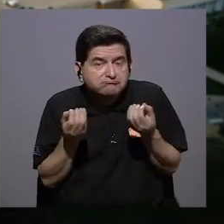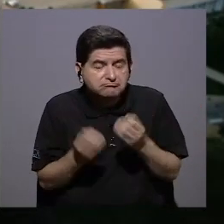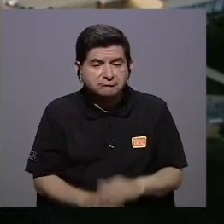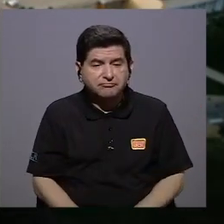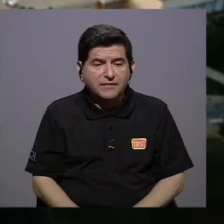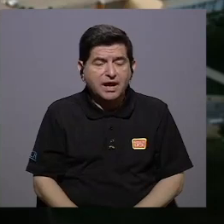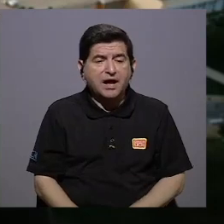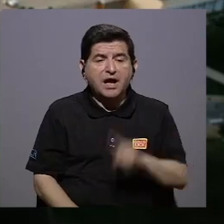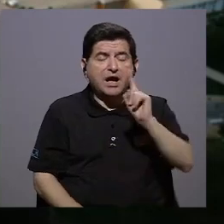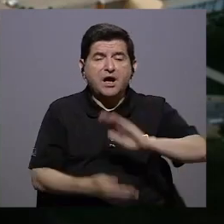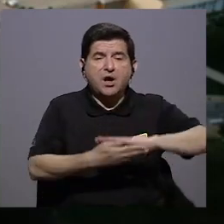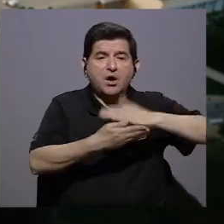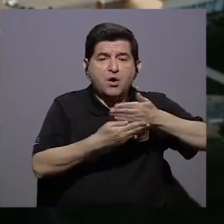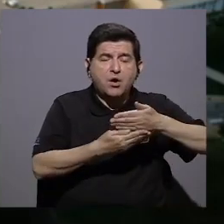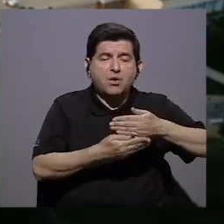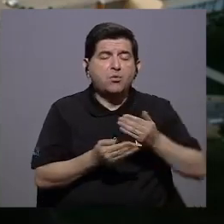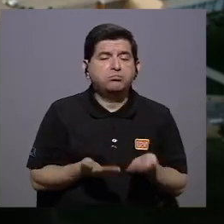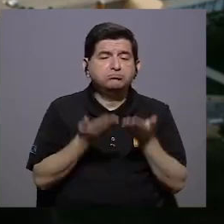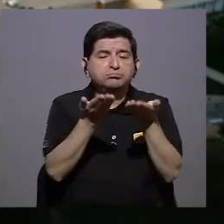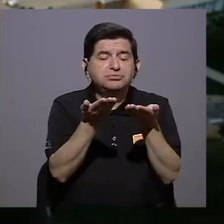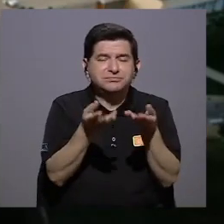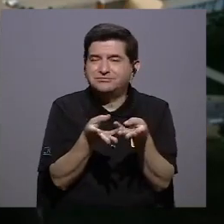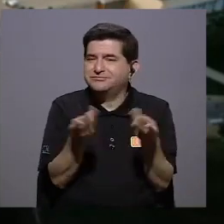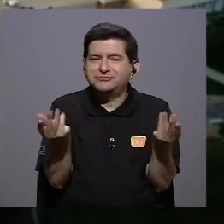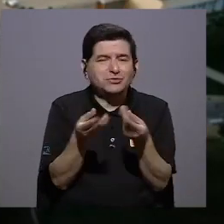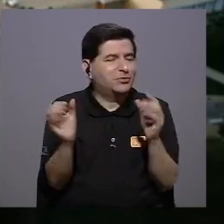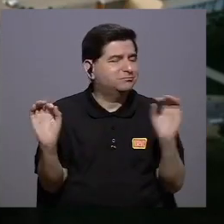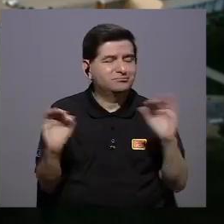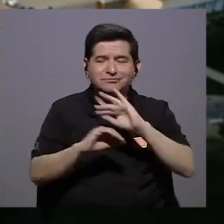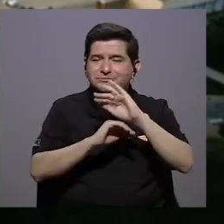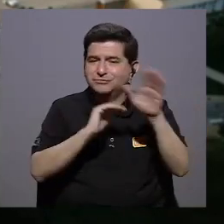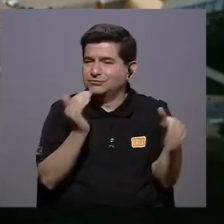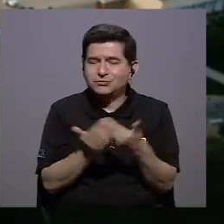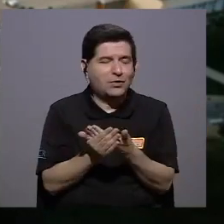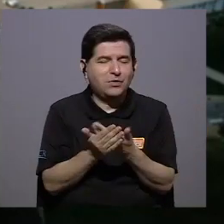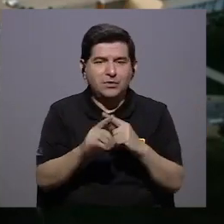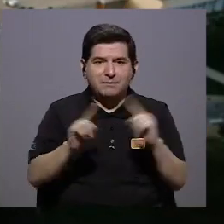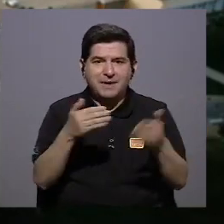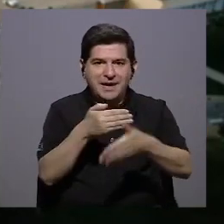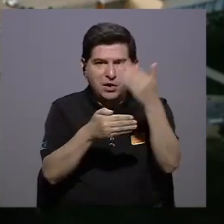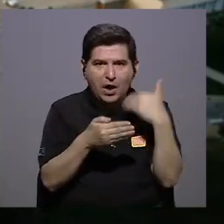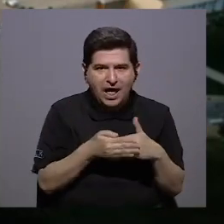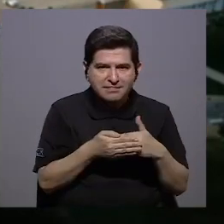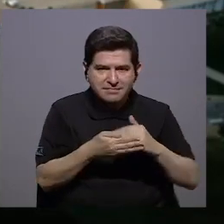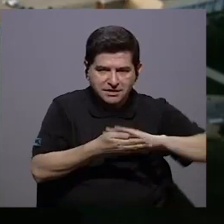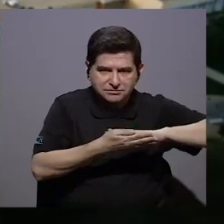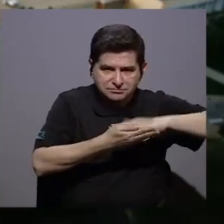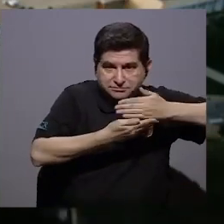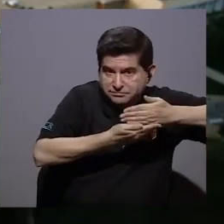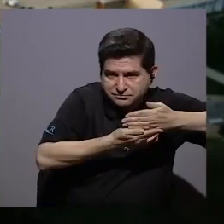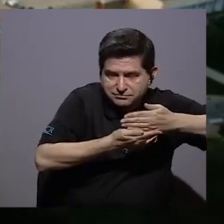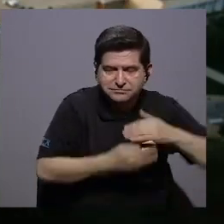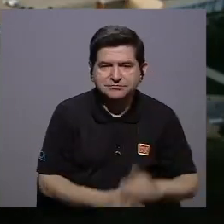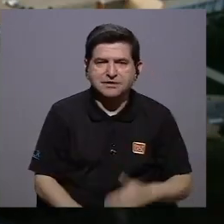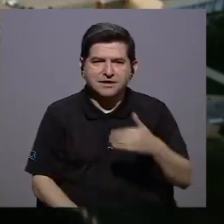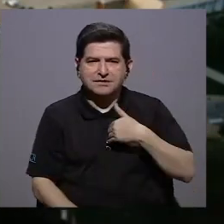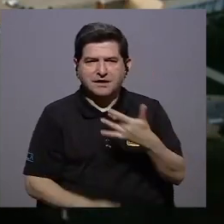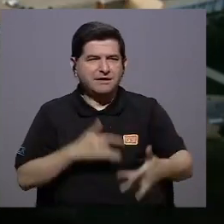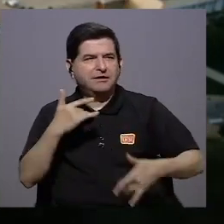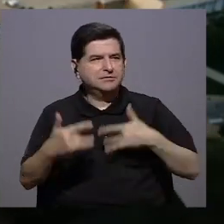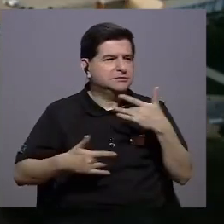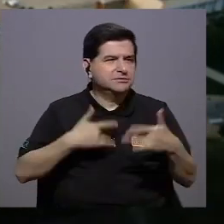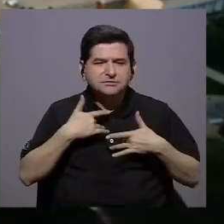introducir un ordenador atención que no estamos resolviéndolo todo pero es que antes de llegar al ordenador tienes la